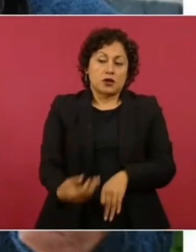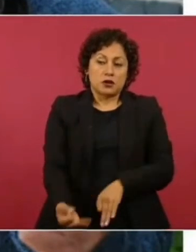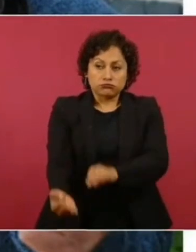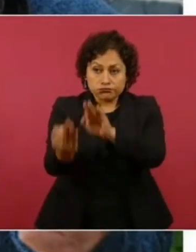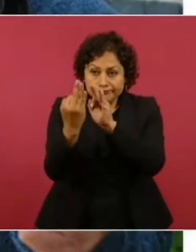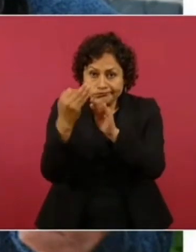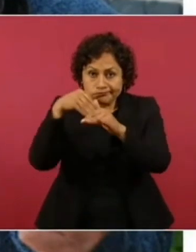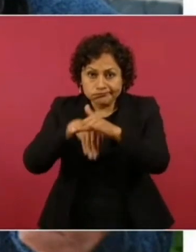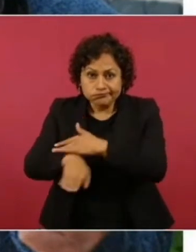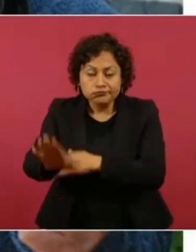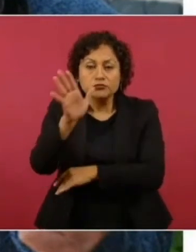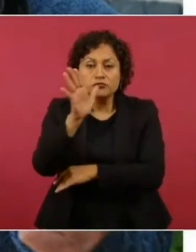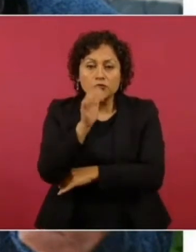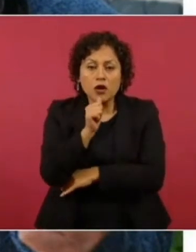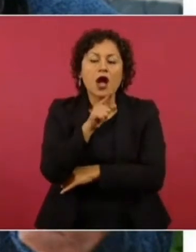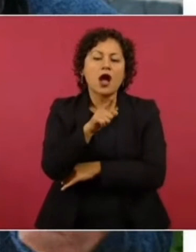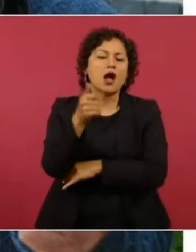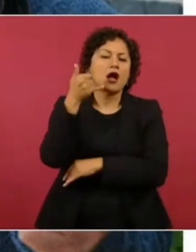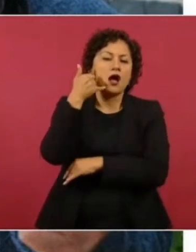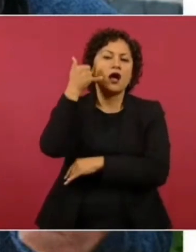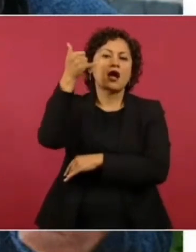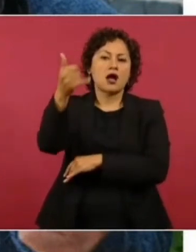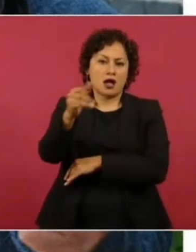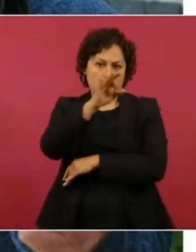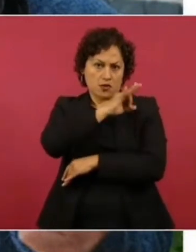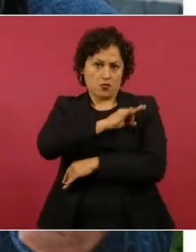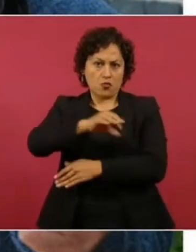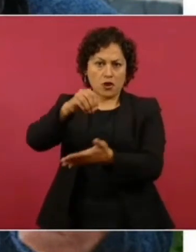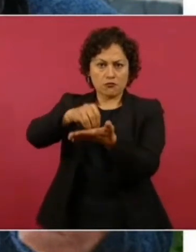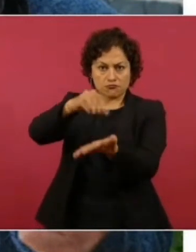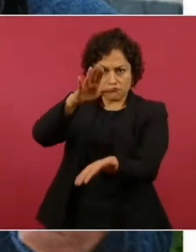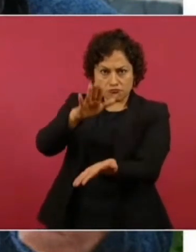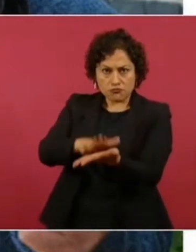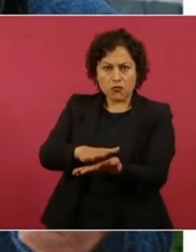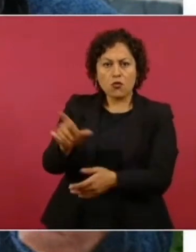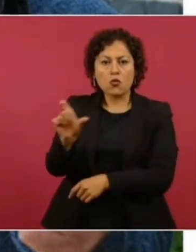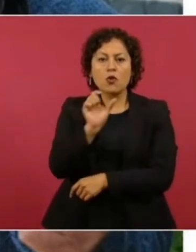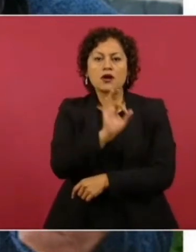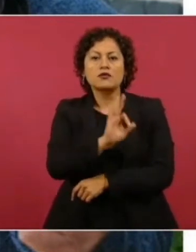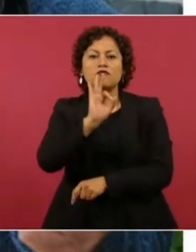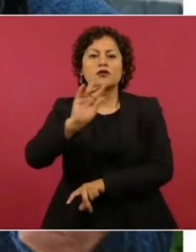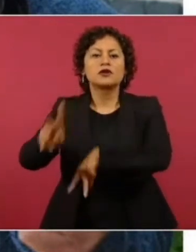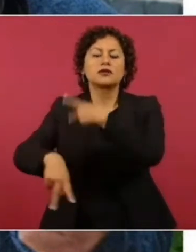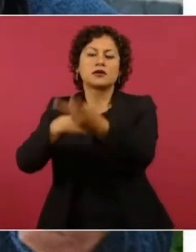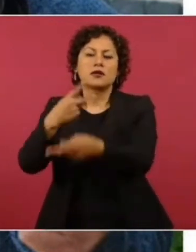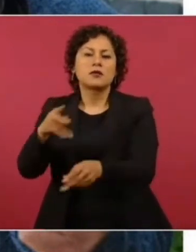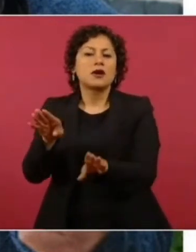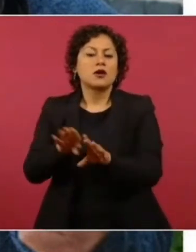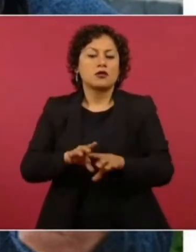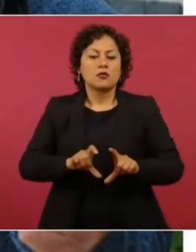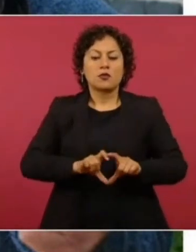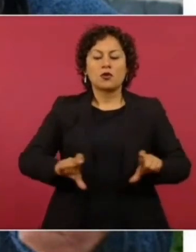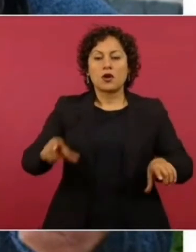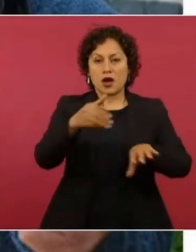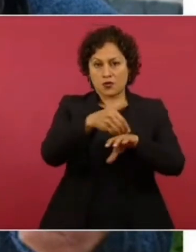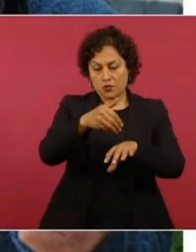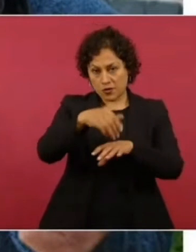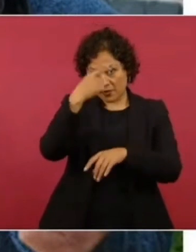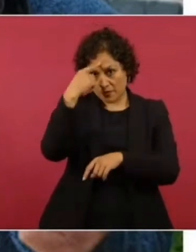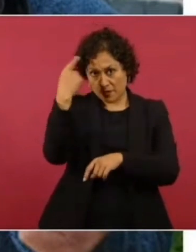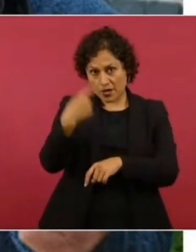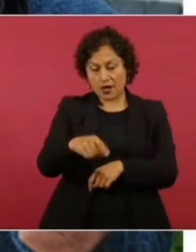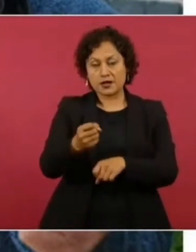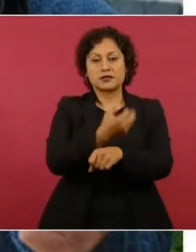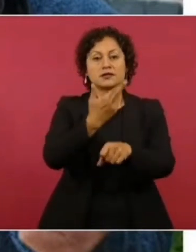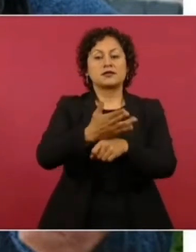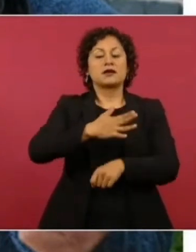pueden gestionar una visita domiciliaria a través de la línea de bienestar o de la página de la Secretaría de Bienestar. O que